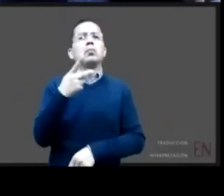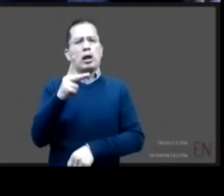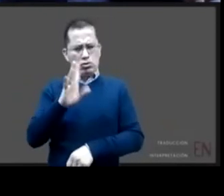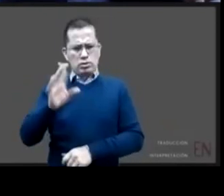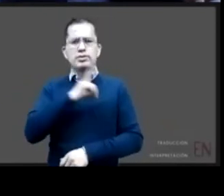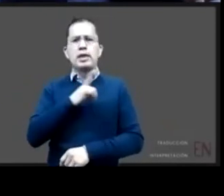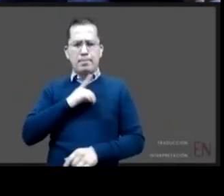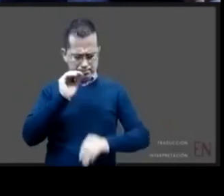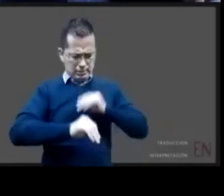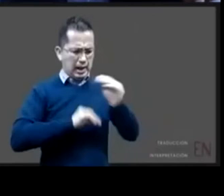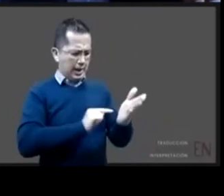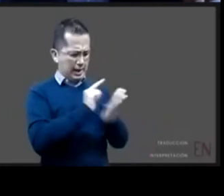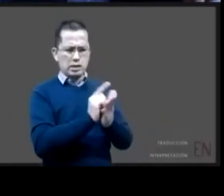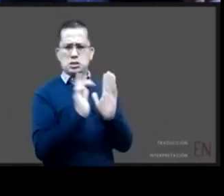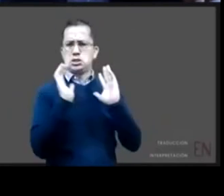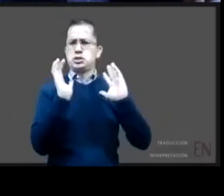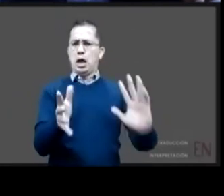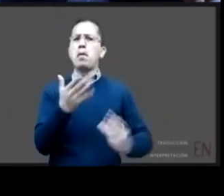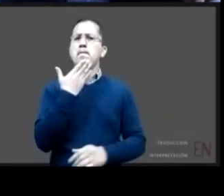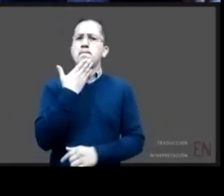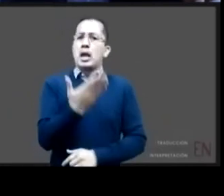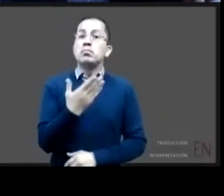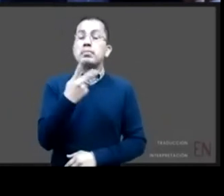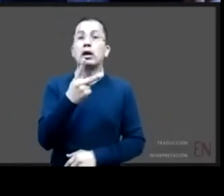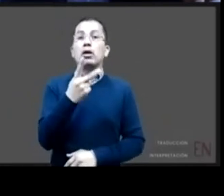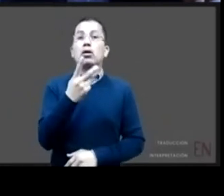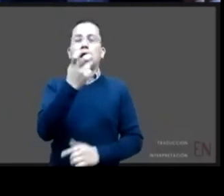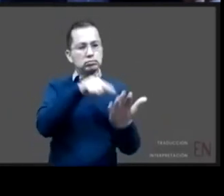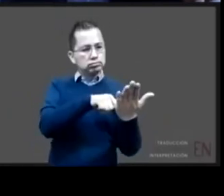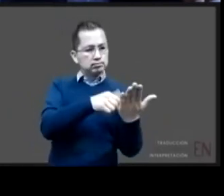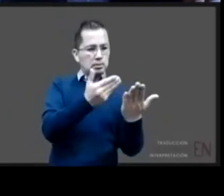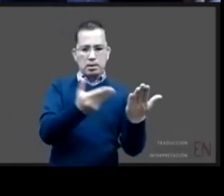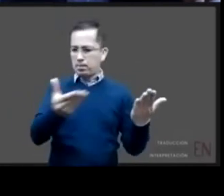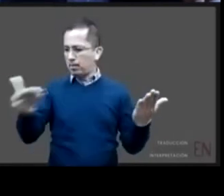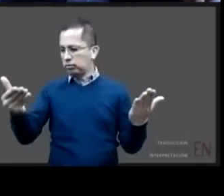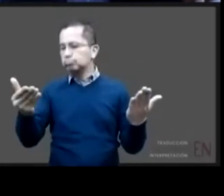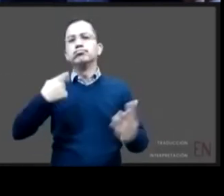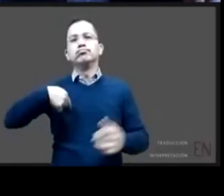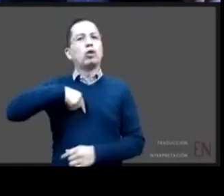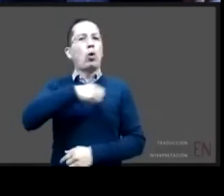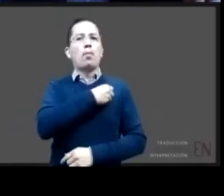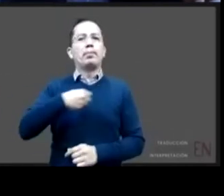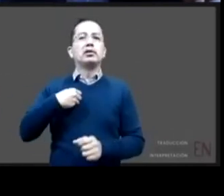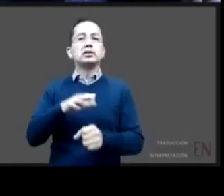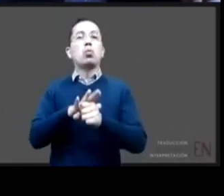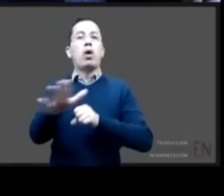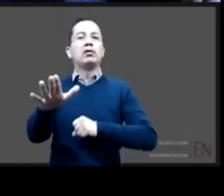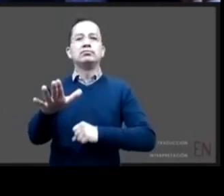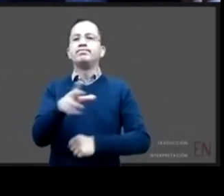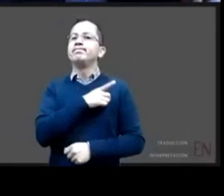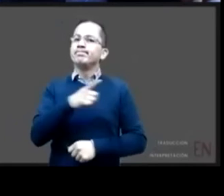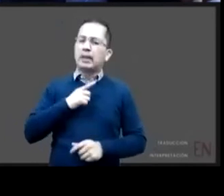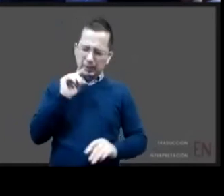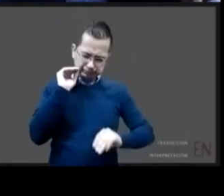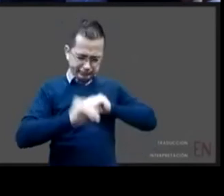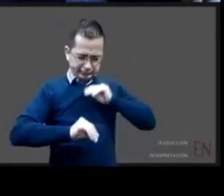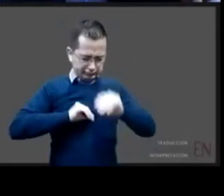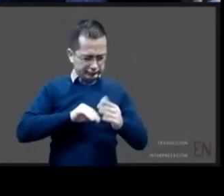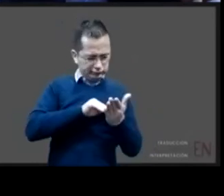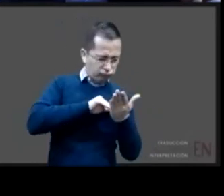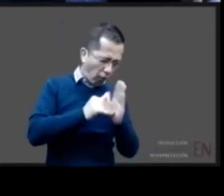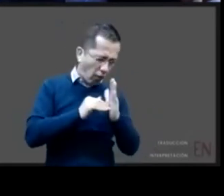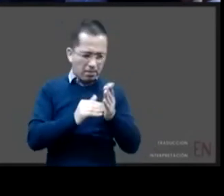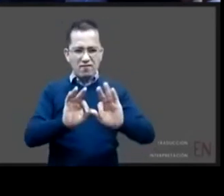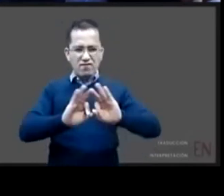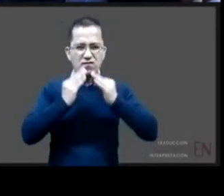derechos humanos de la niñez nos obliga todavía más a instrumentar mecanismos a instrumentar procedimientos y protocolos